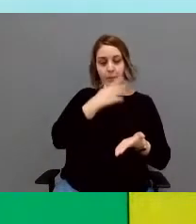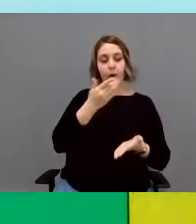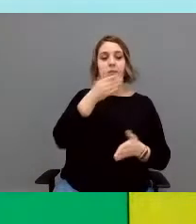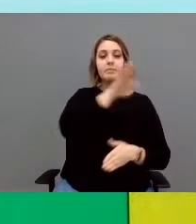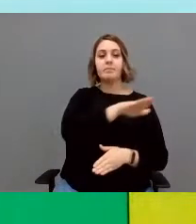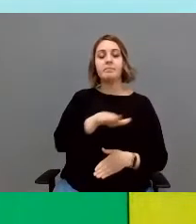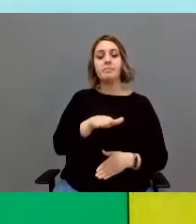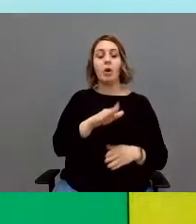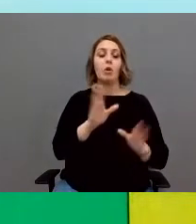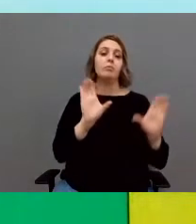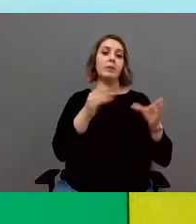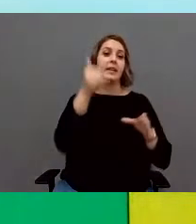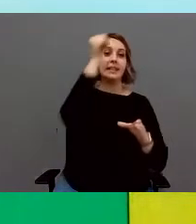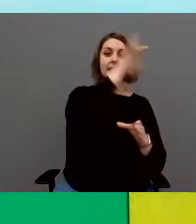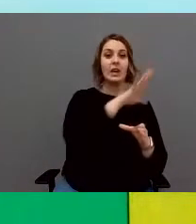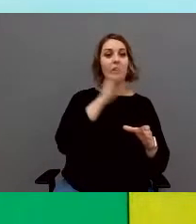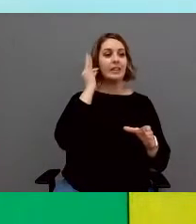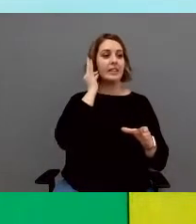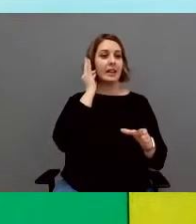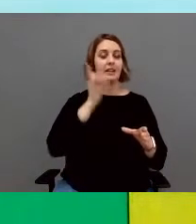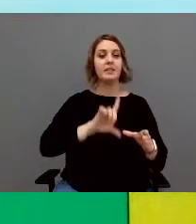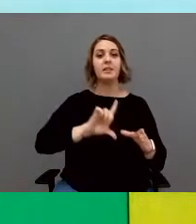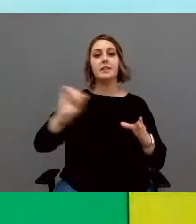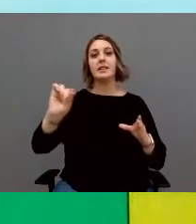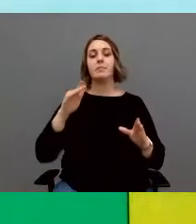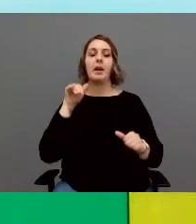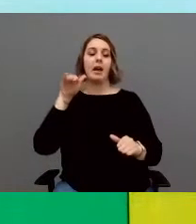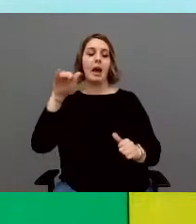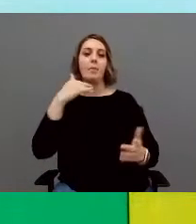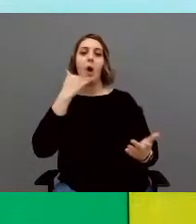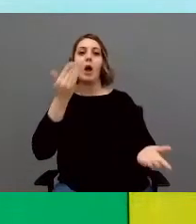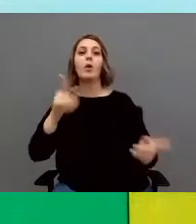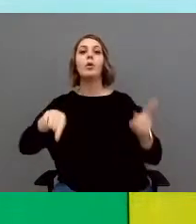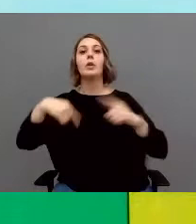con los chicos y las chicas una salida y luego comemos juntos.